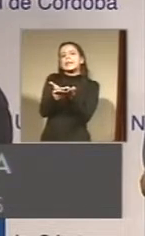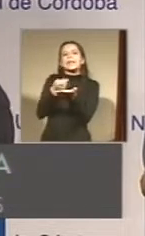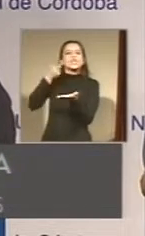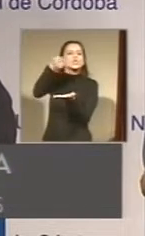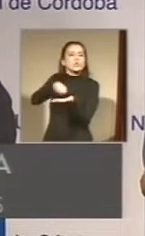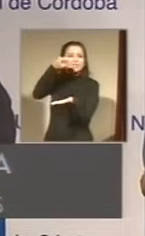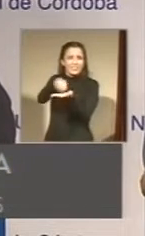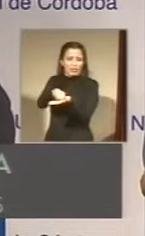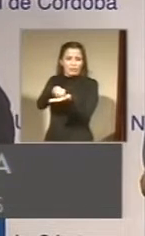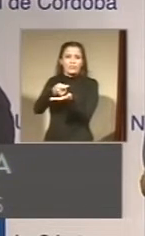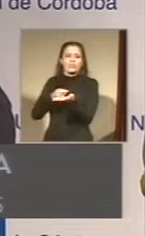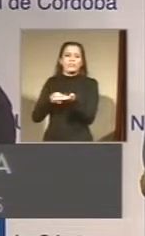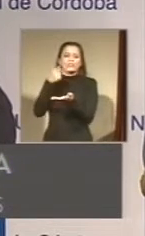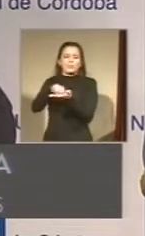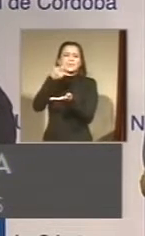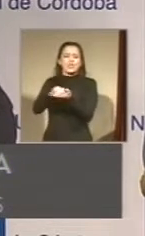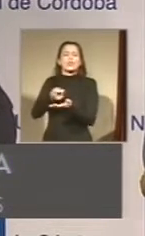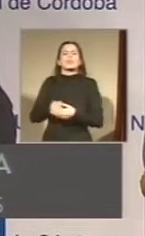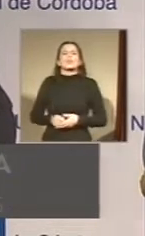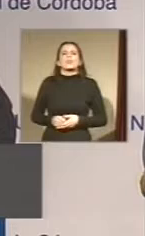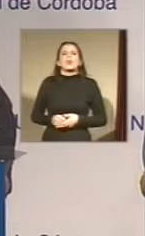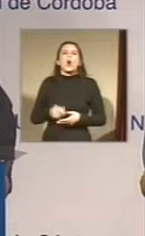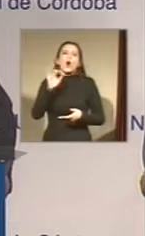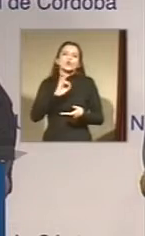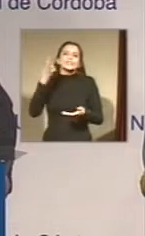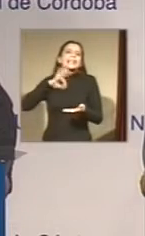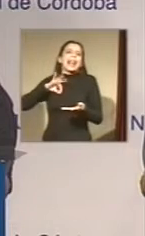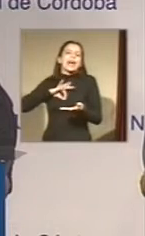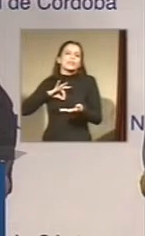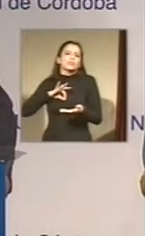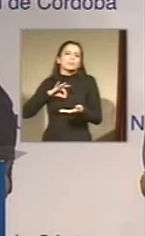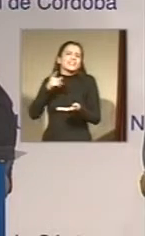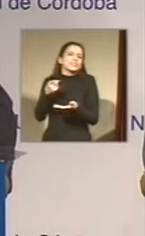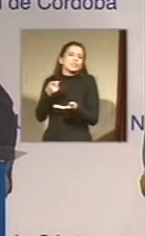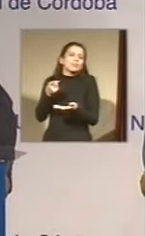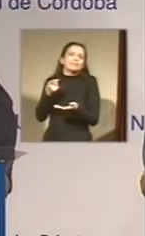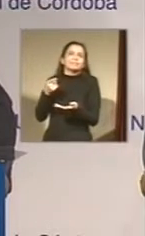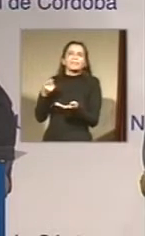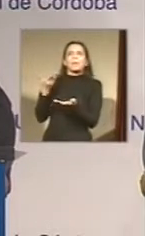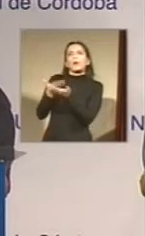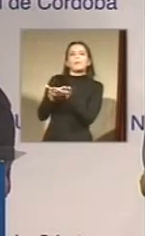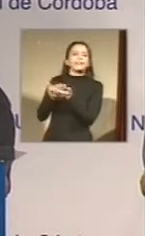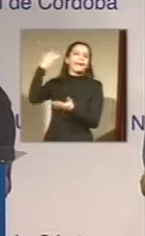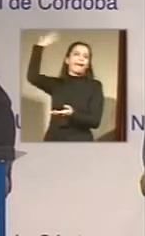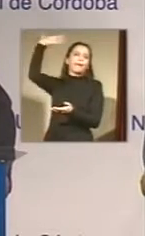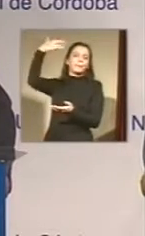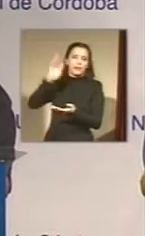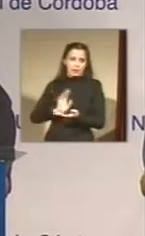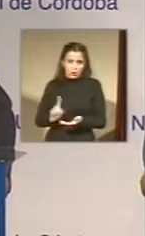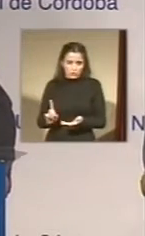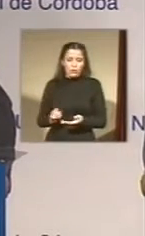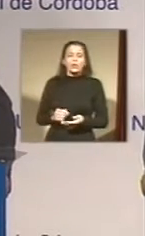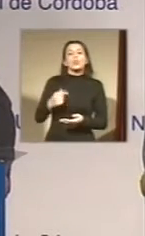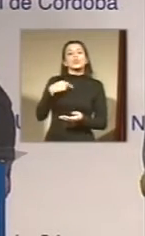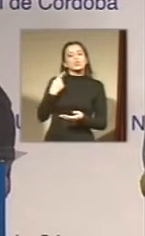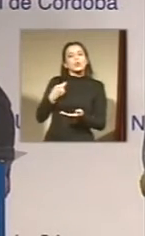políticas en materia de salarios que son propuestas de campaña. Nosotros sí proponemos que